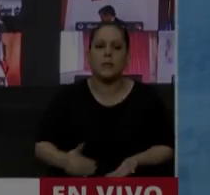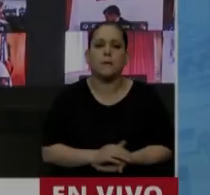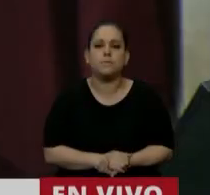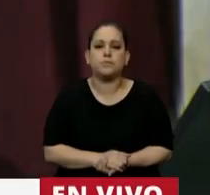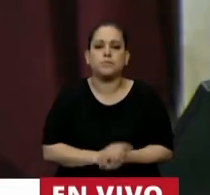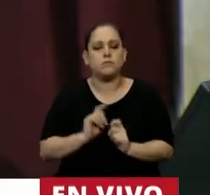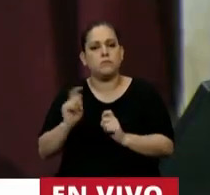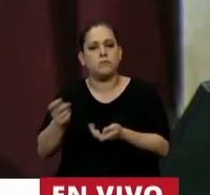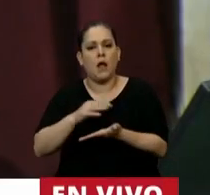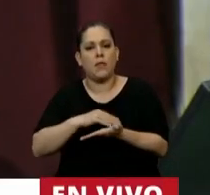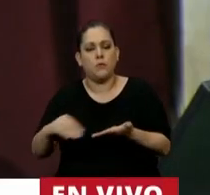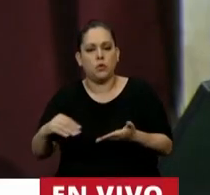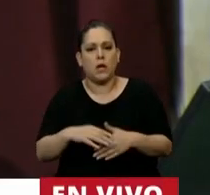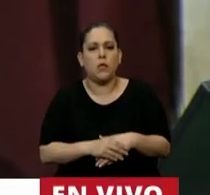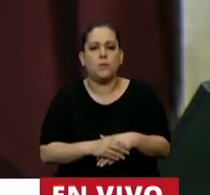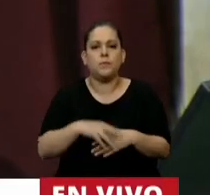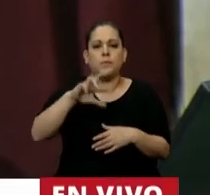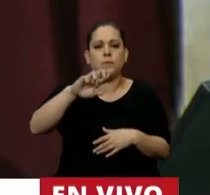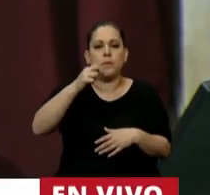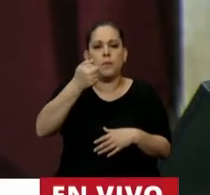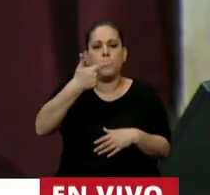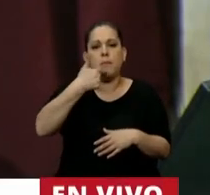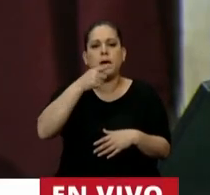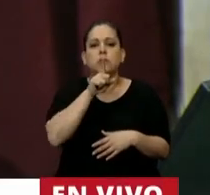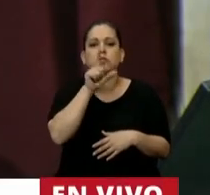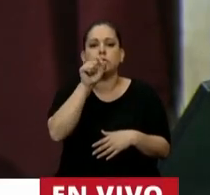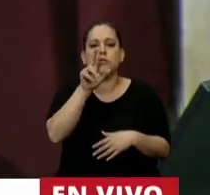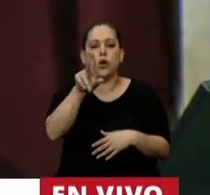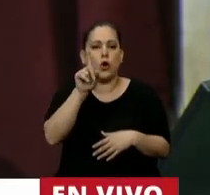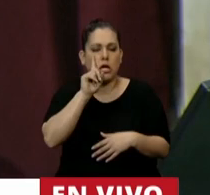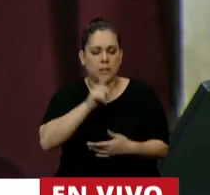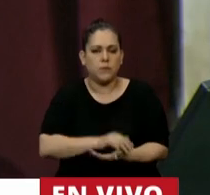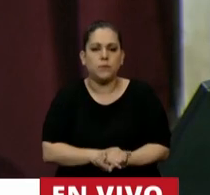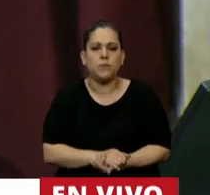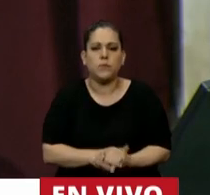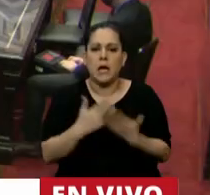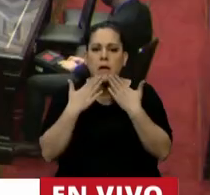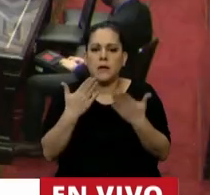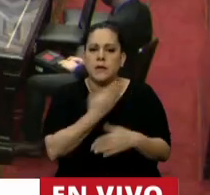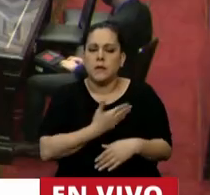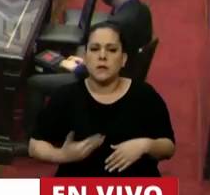Está en un sola palabra el diputado Mario Pastori. Muchas gracias, Presidenta.